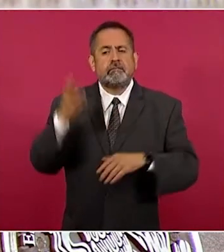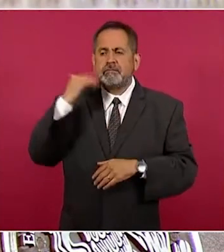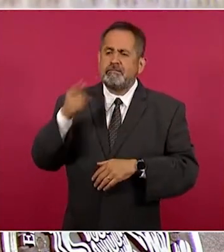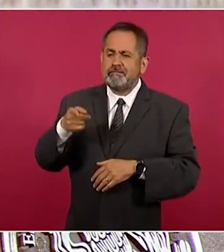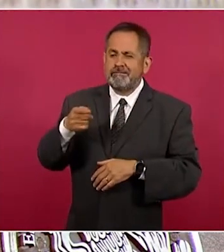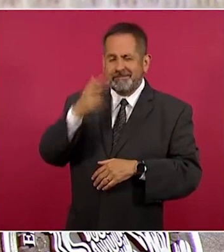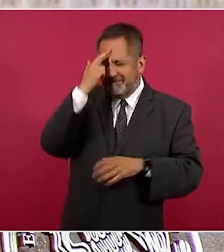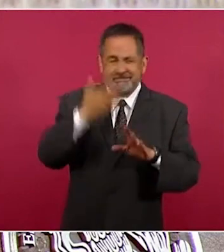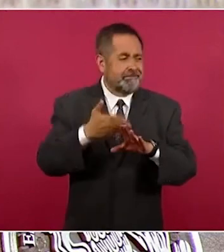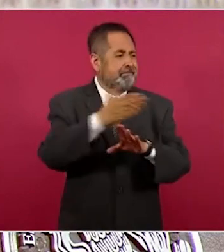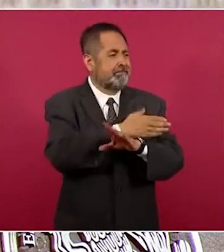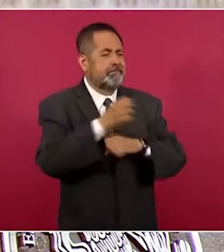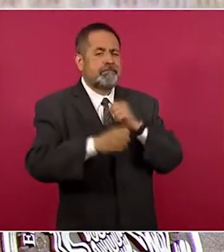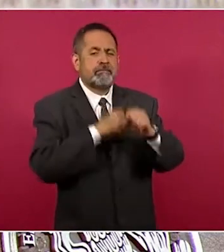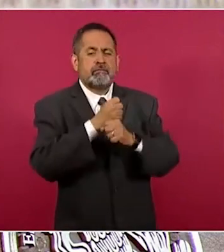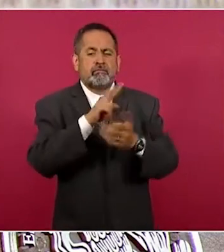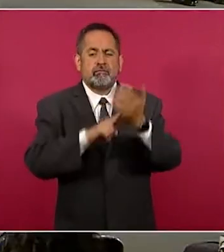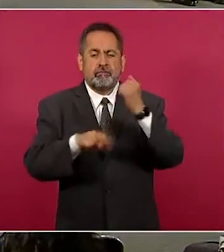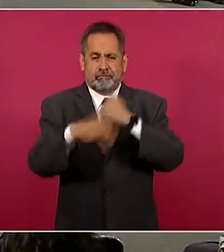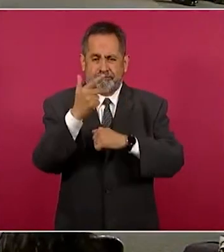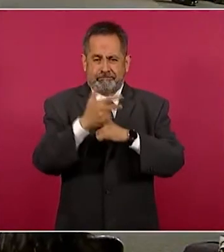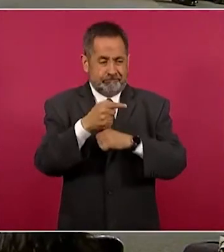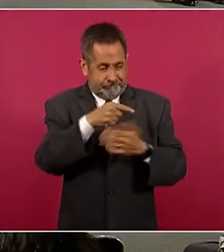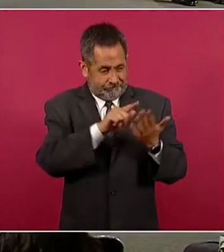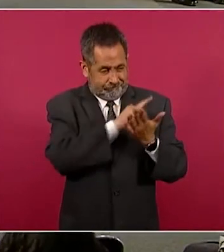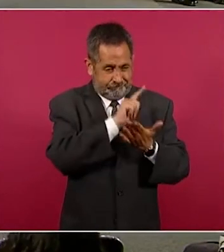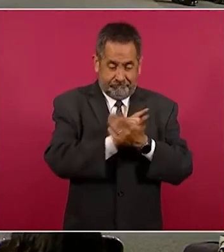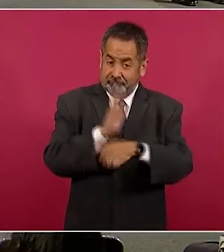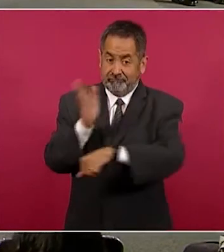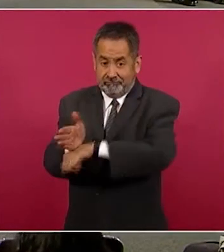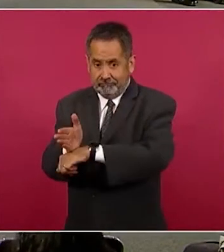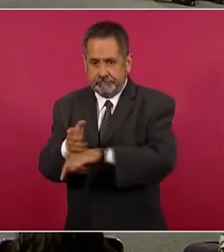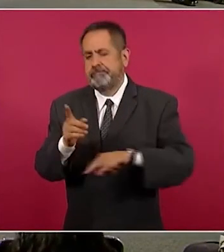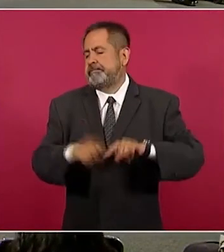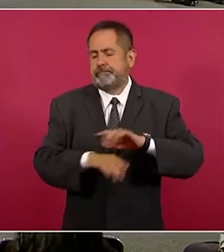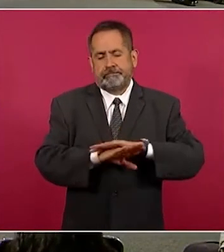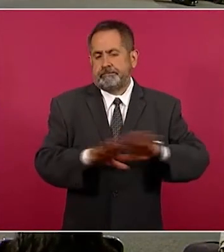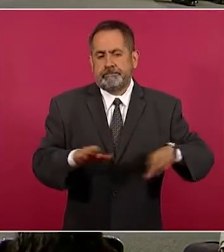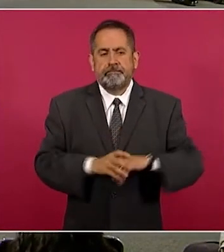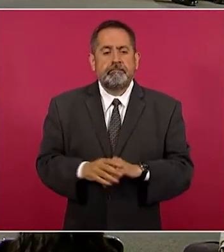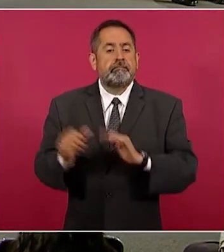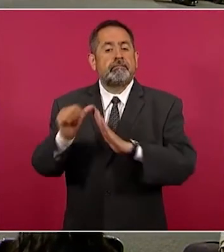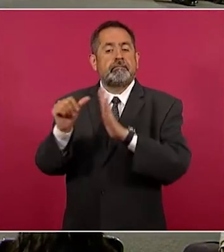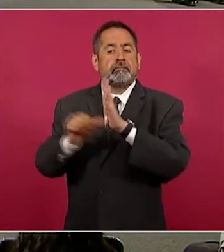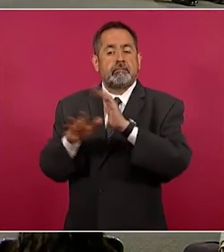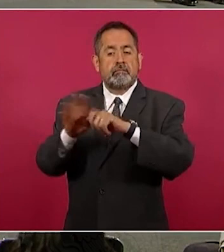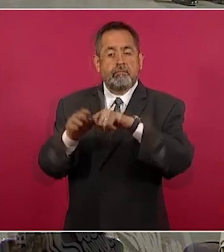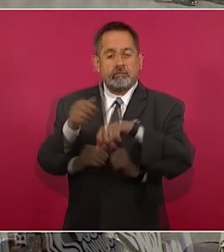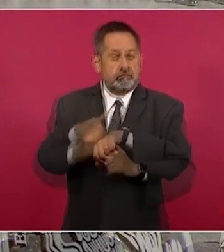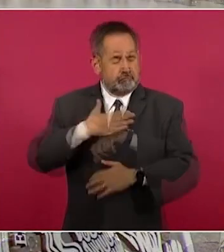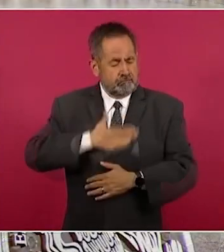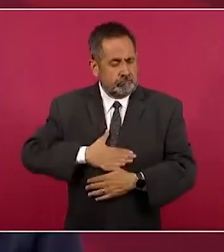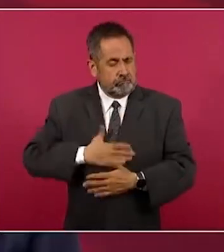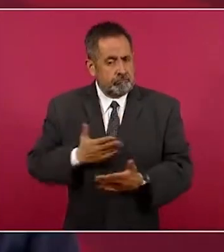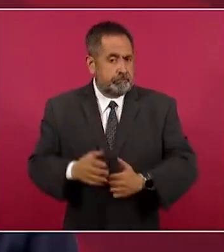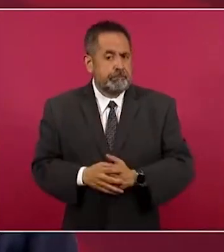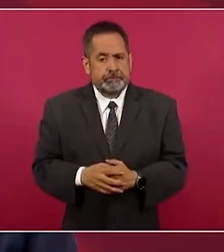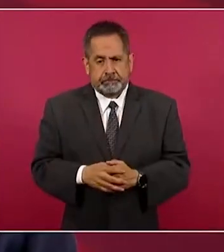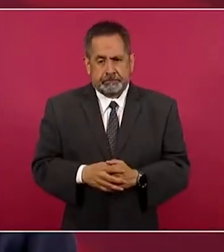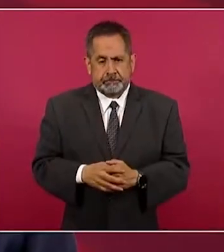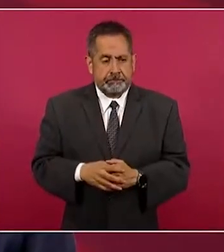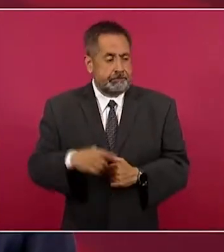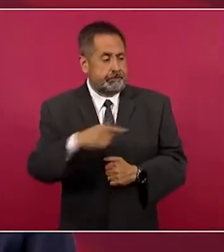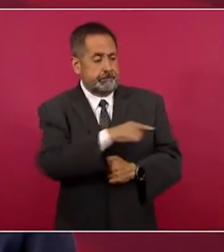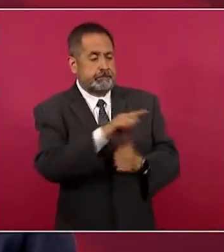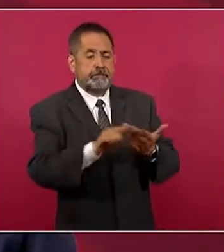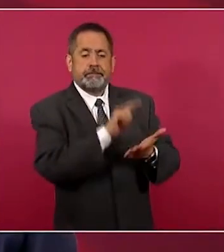de Enrique Peña Nieto aprobado en el año del 2013. Pero vamos a ver cómo fue que se dijo. Se abroga